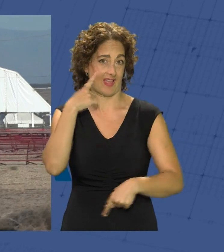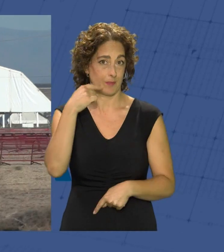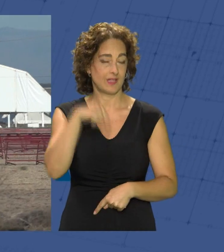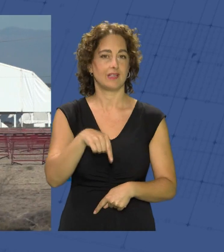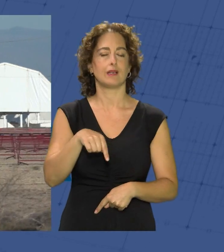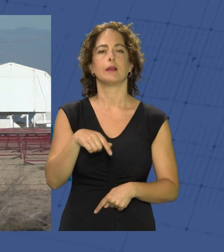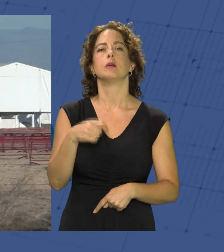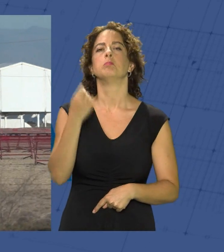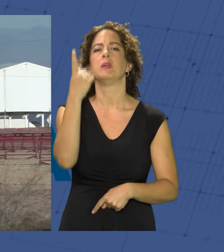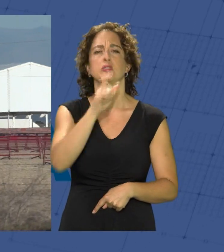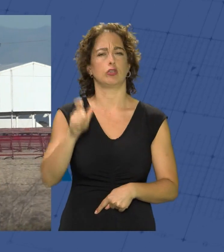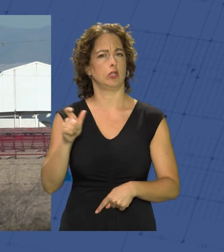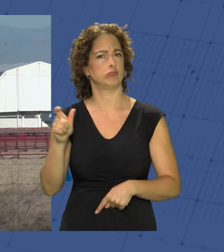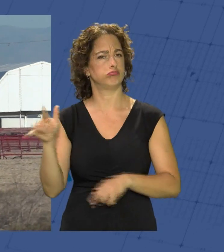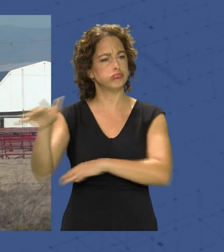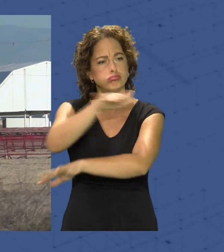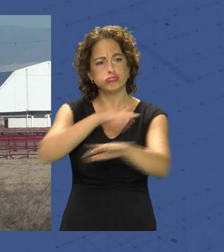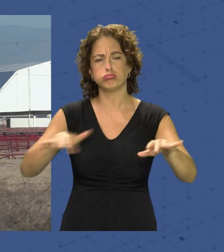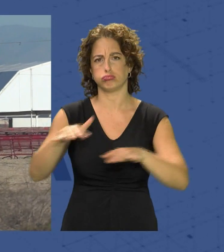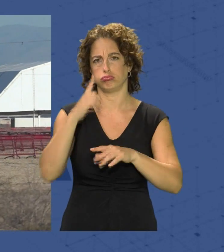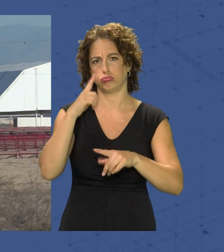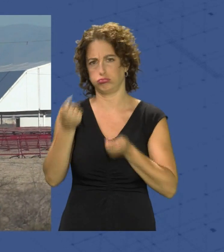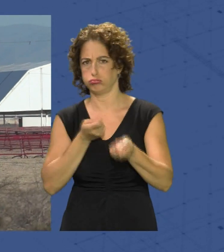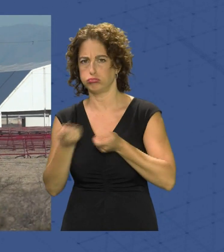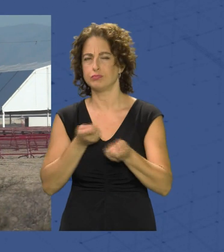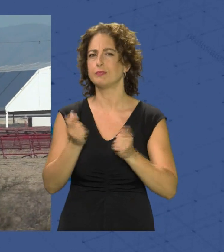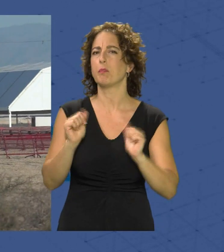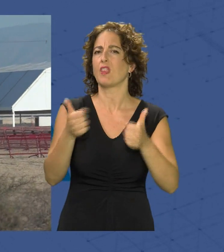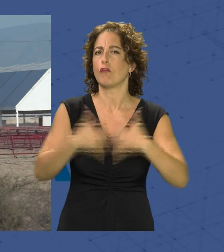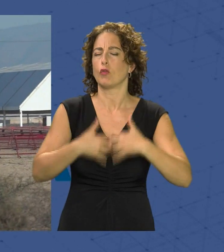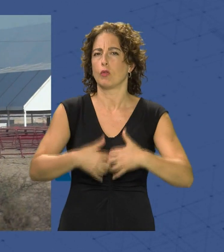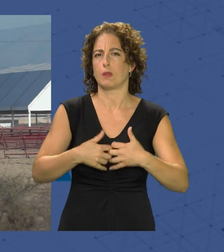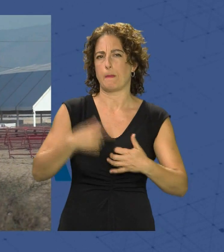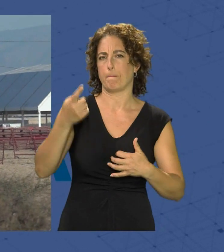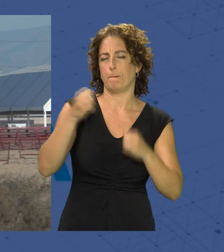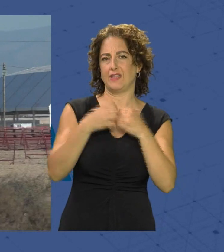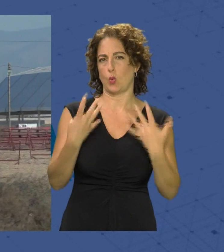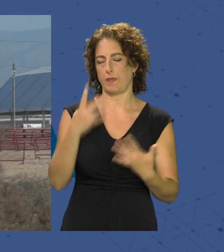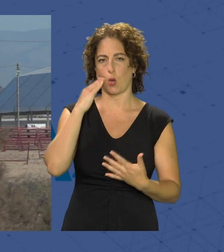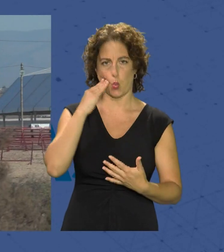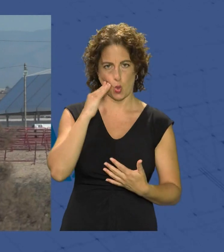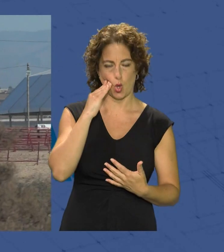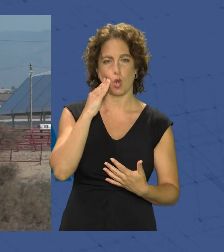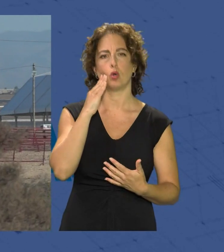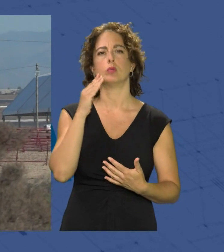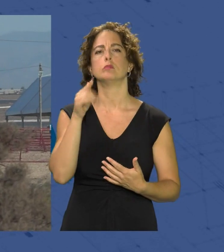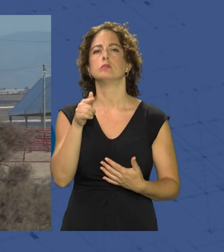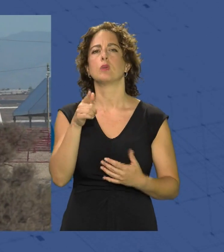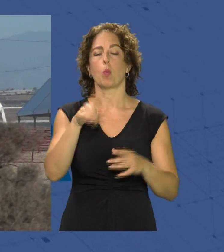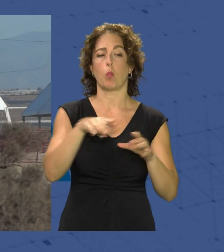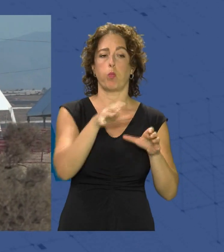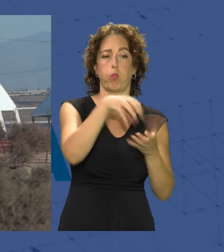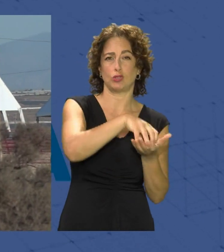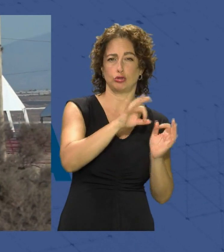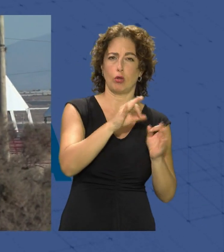más de un millar los efectivos desplegados en este dispositivo será activado a partir del próximo lunes día 29 de julio dispositivo que contará con un puesto de mando